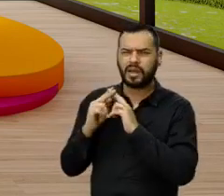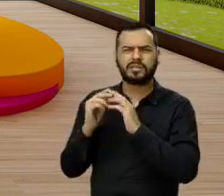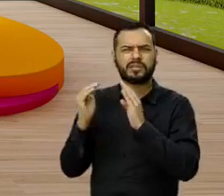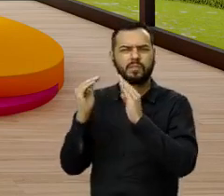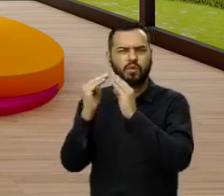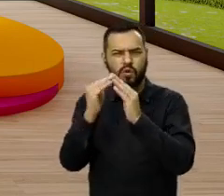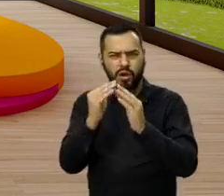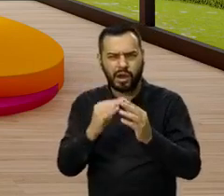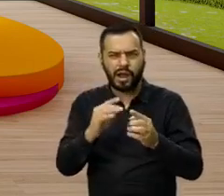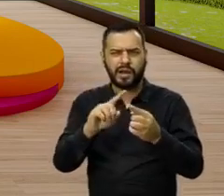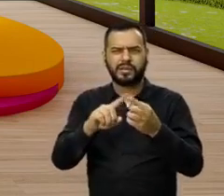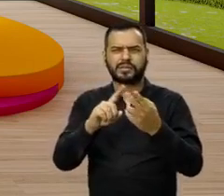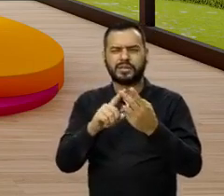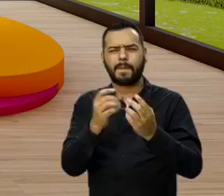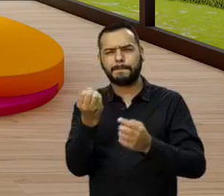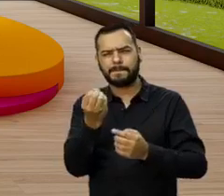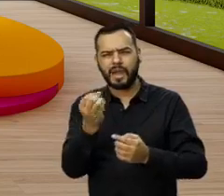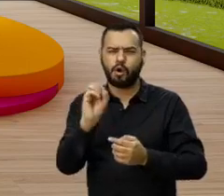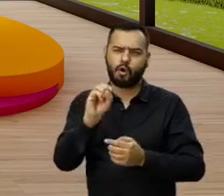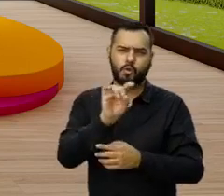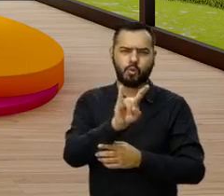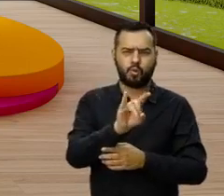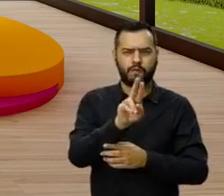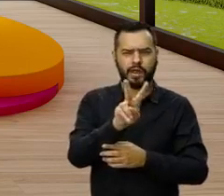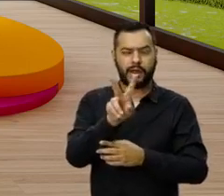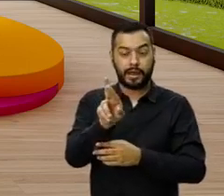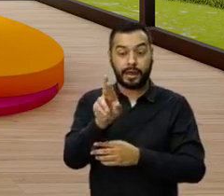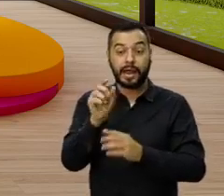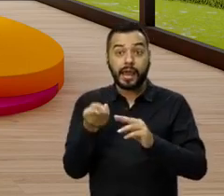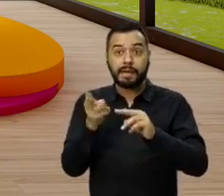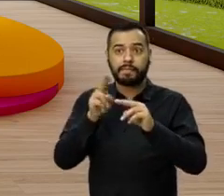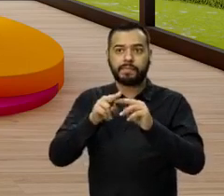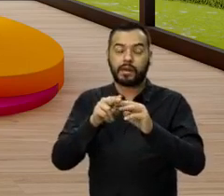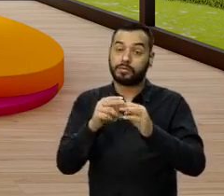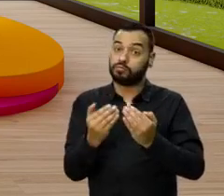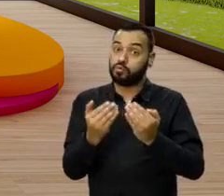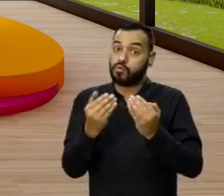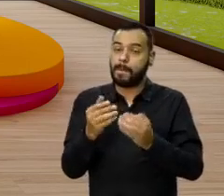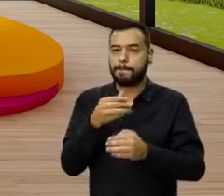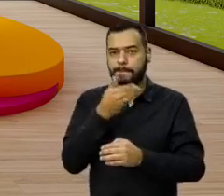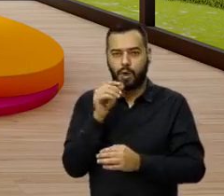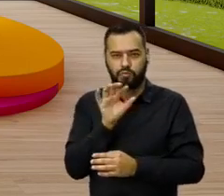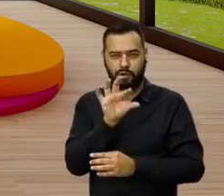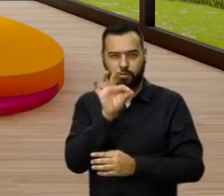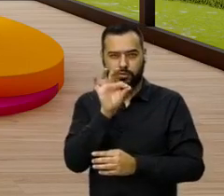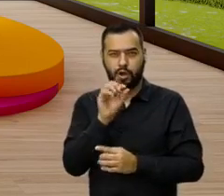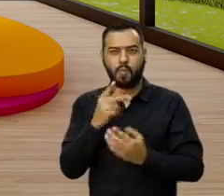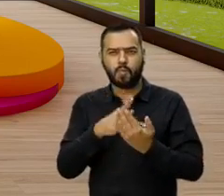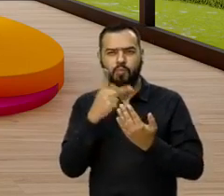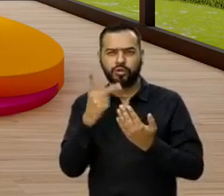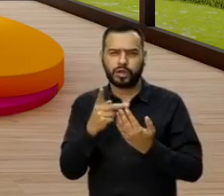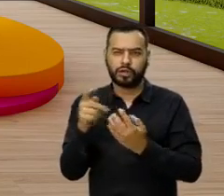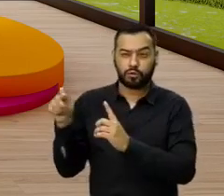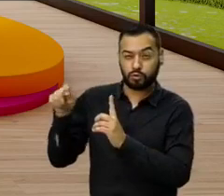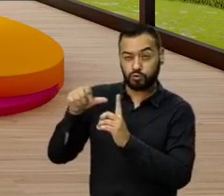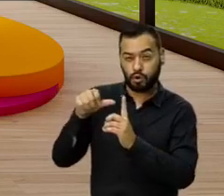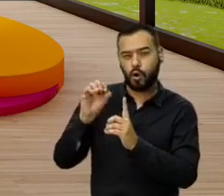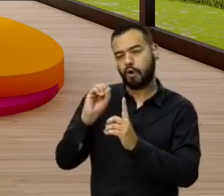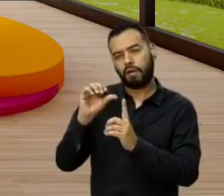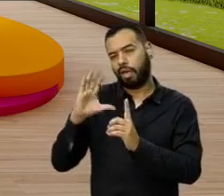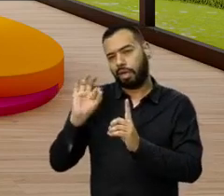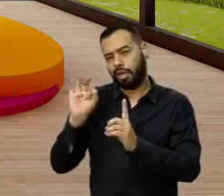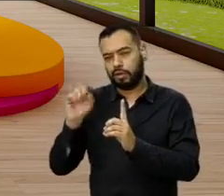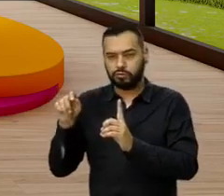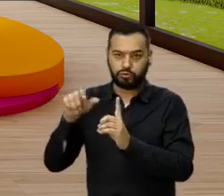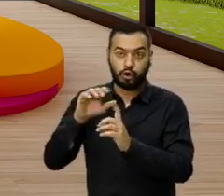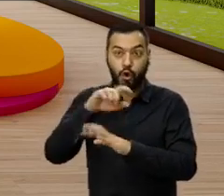crédito hipotecario Compensar en pesos o UR con tasas preferenciales, proyectos con o sin subsidio en todo